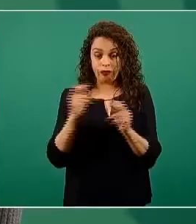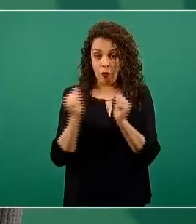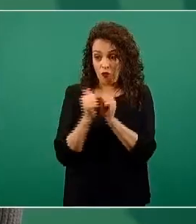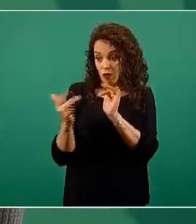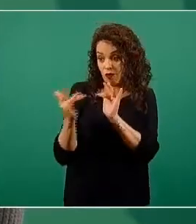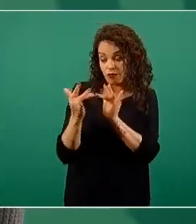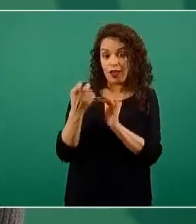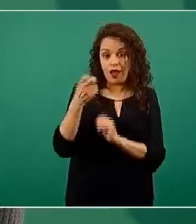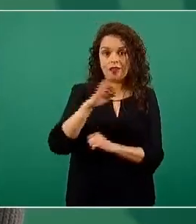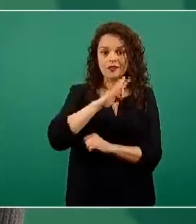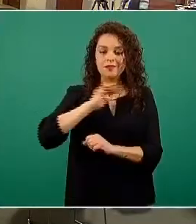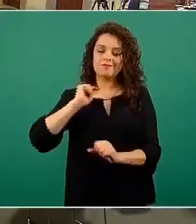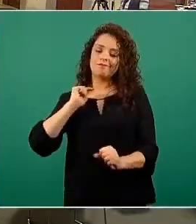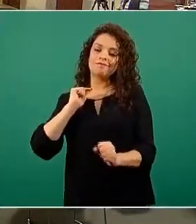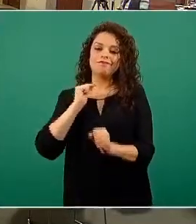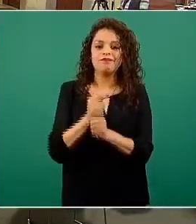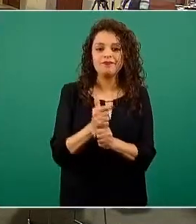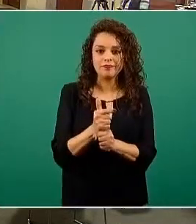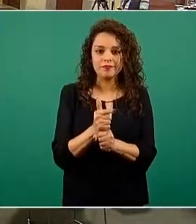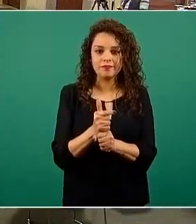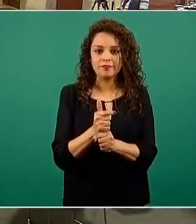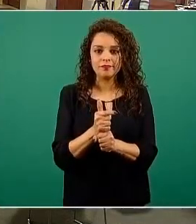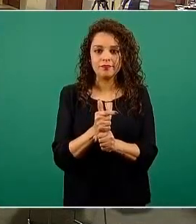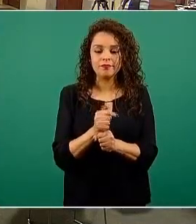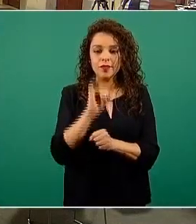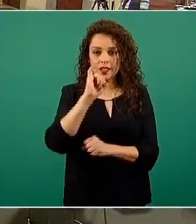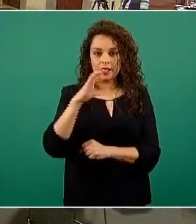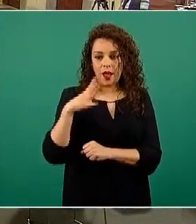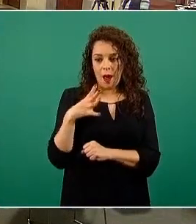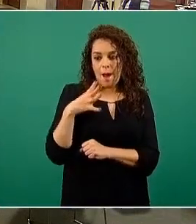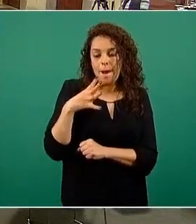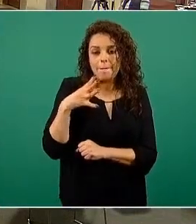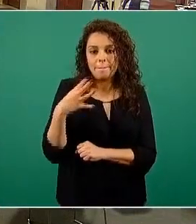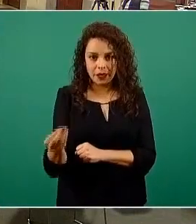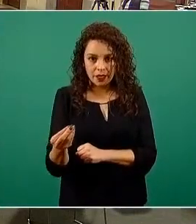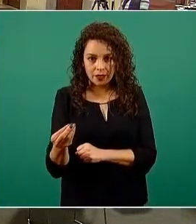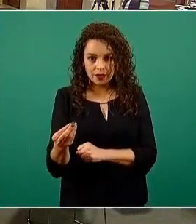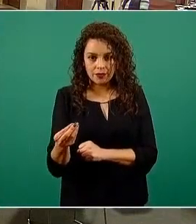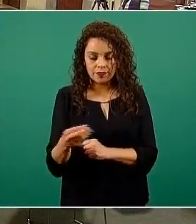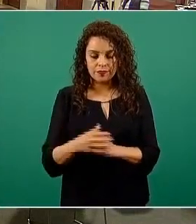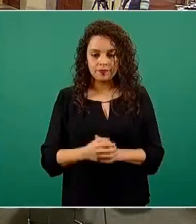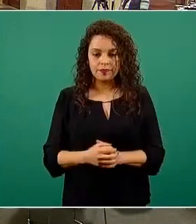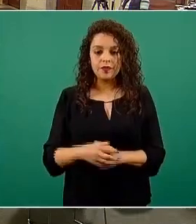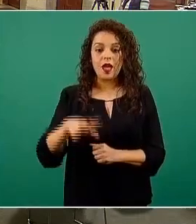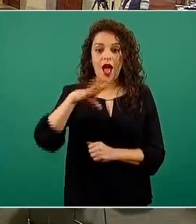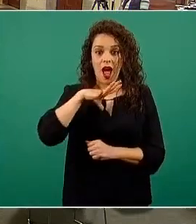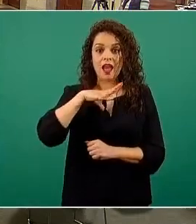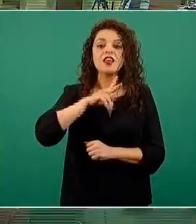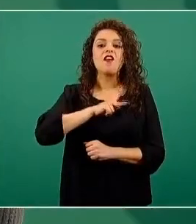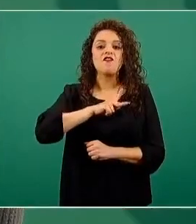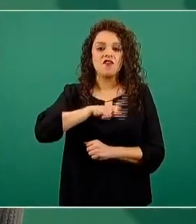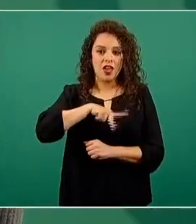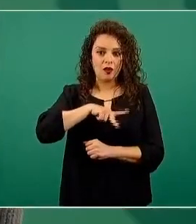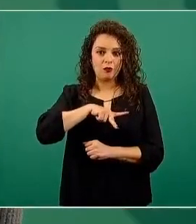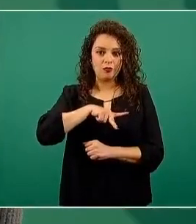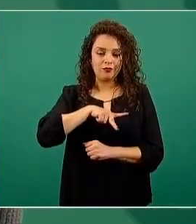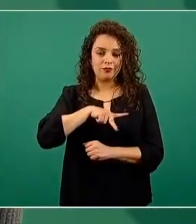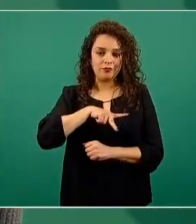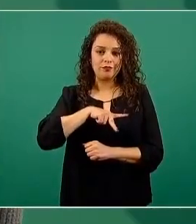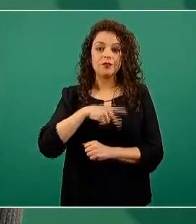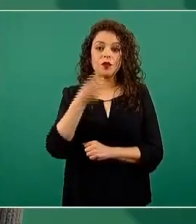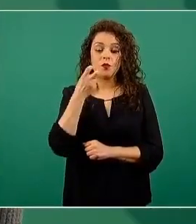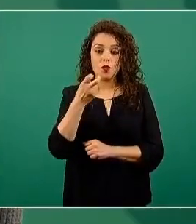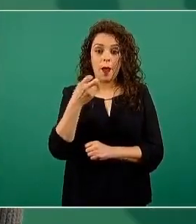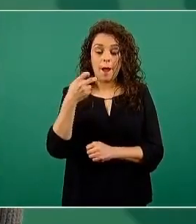permita identificar la ocurrencia del contagio, es decir, que se encuentre el virus. Por lo tanto, todas las personas que están